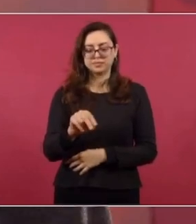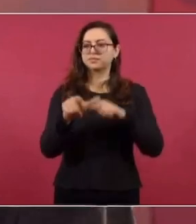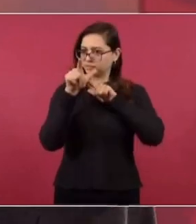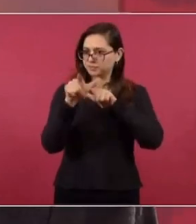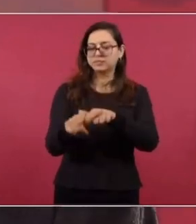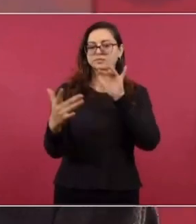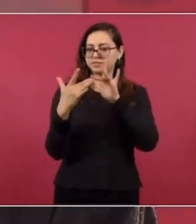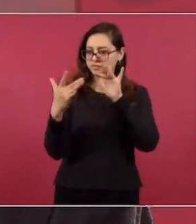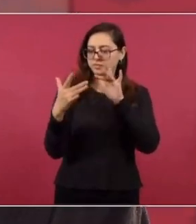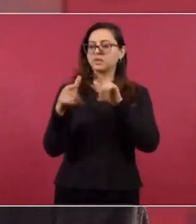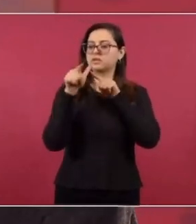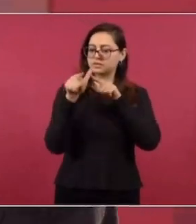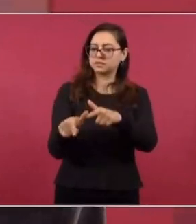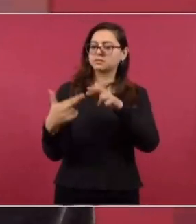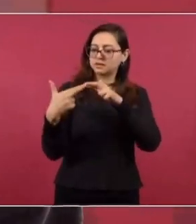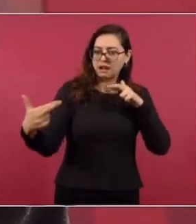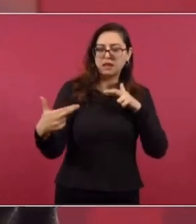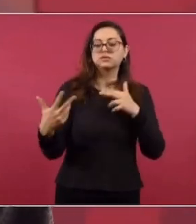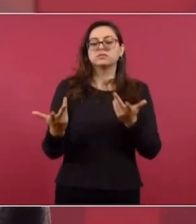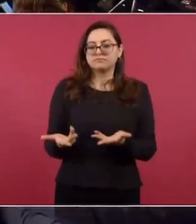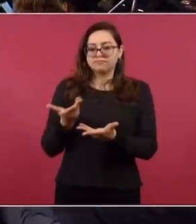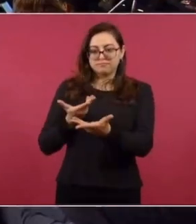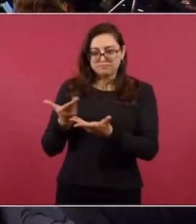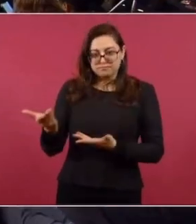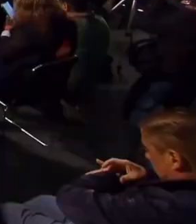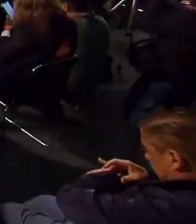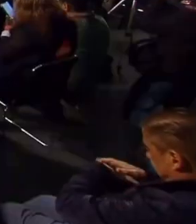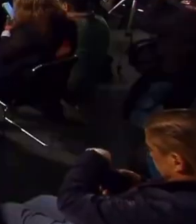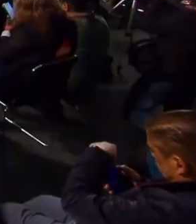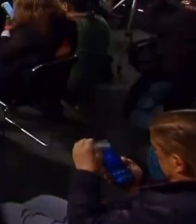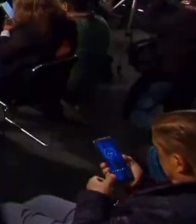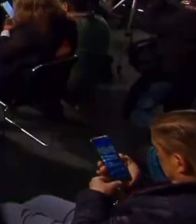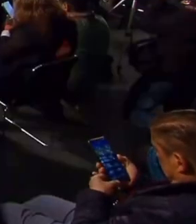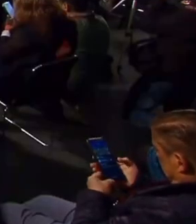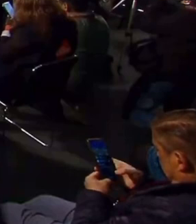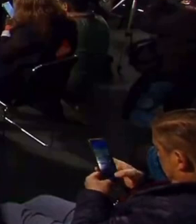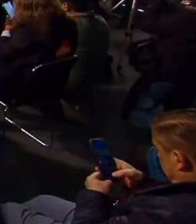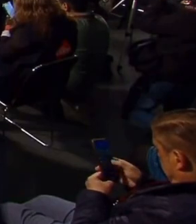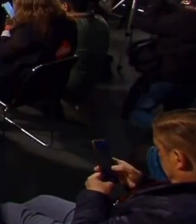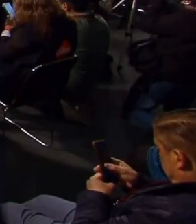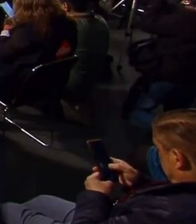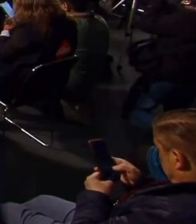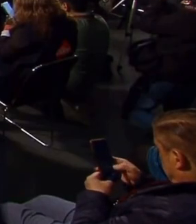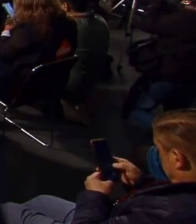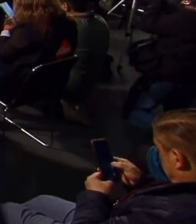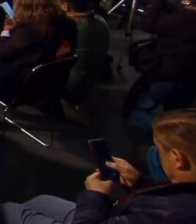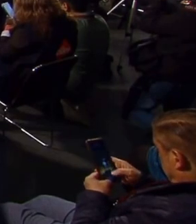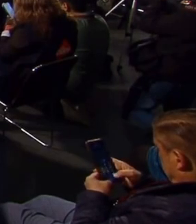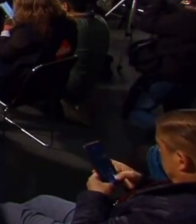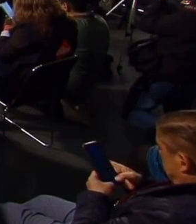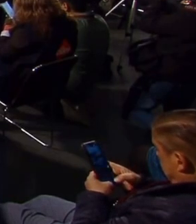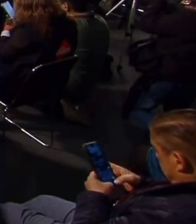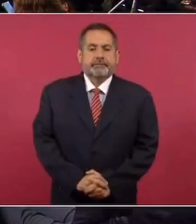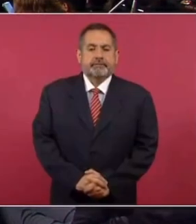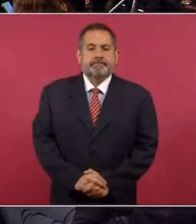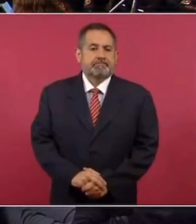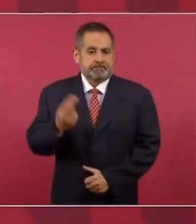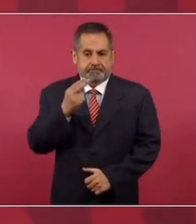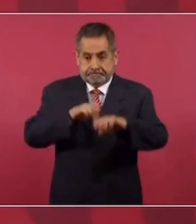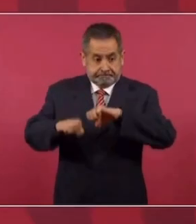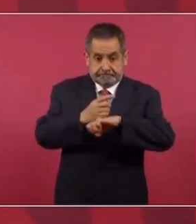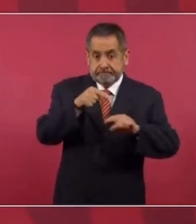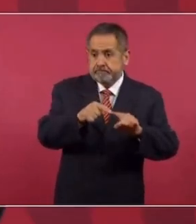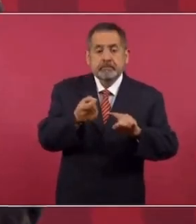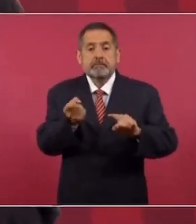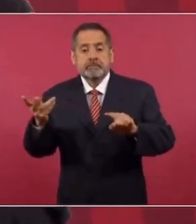necesitamos mantener nuestra embajada para dar protección a los mexicanos